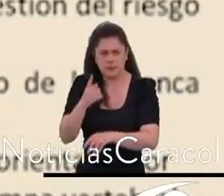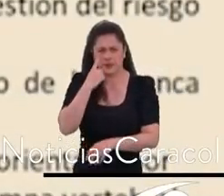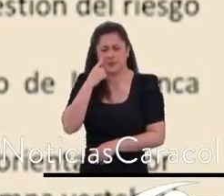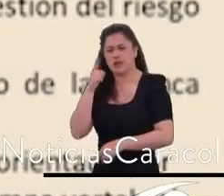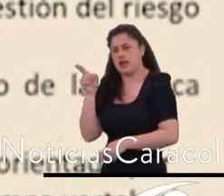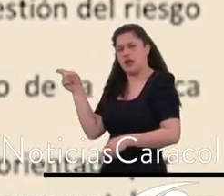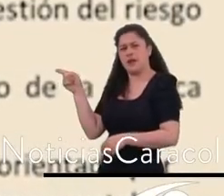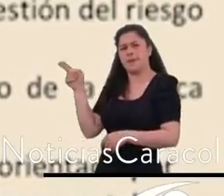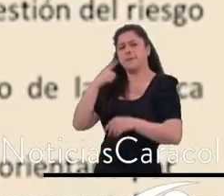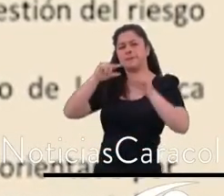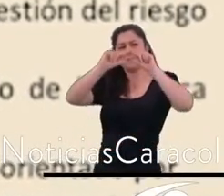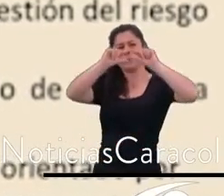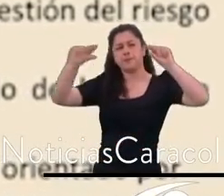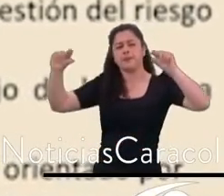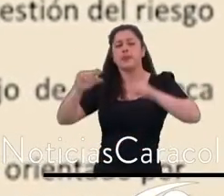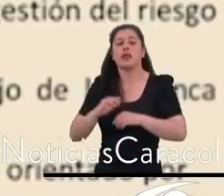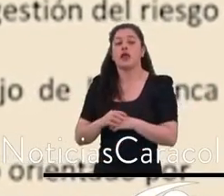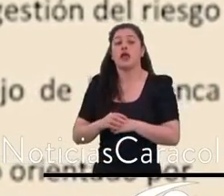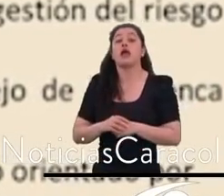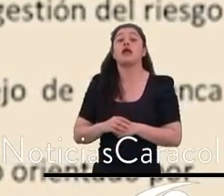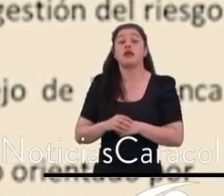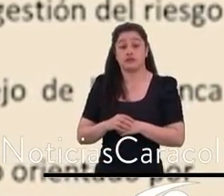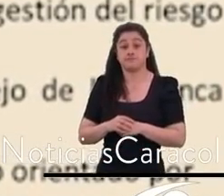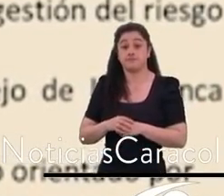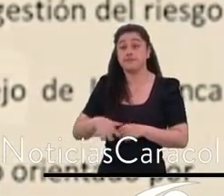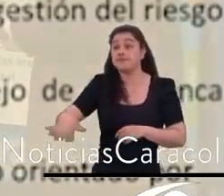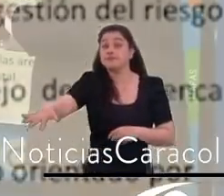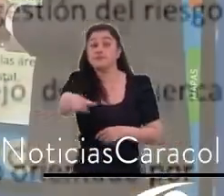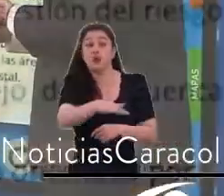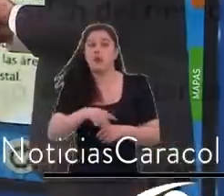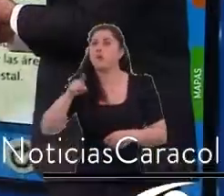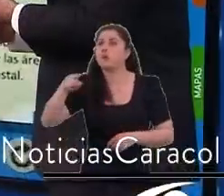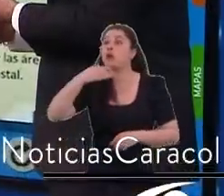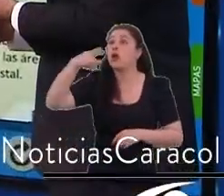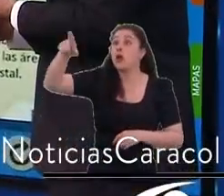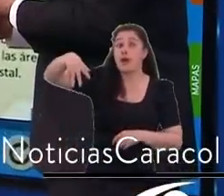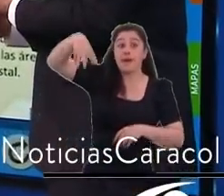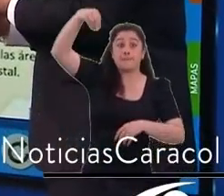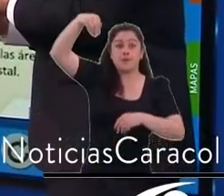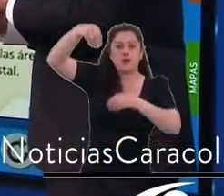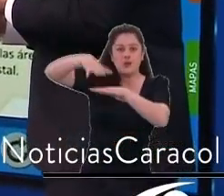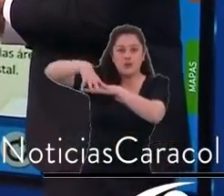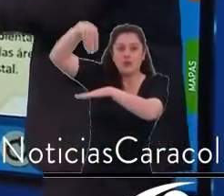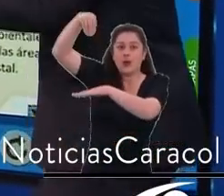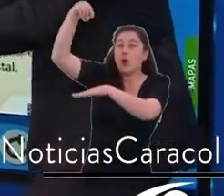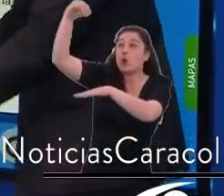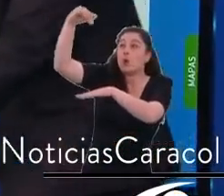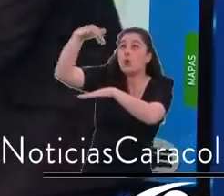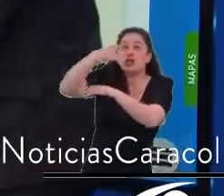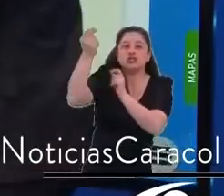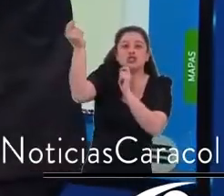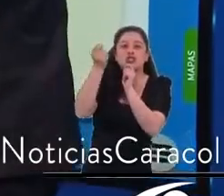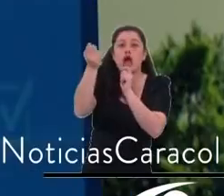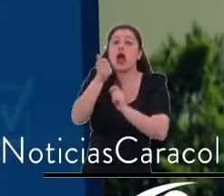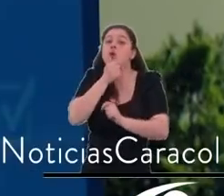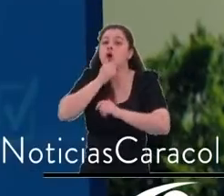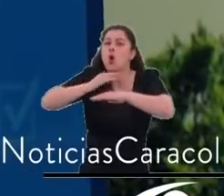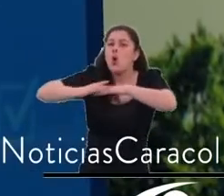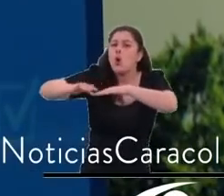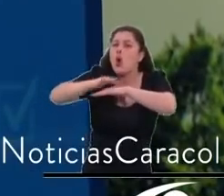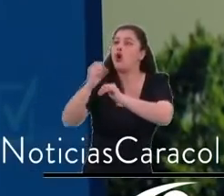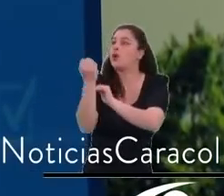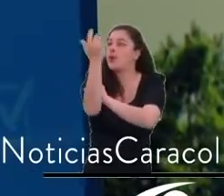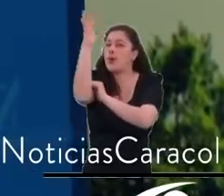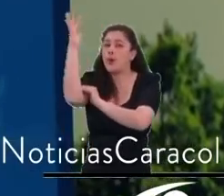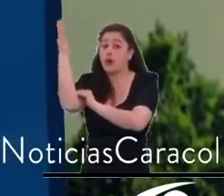Proteger los páramos de donde viene el agua. Proteger los humedales para que la ciudad no se inunde, sino que los humedales absorban el agua. ¿Y cómo se protege? Sembrar más árboles,